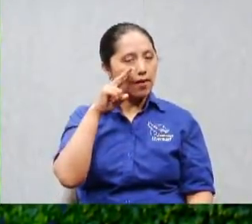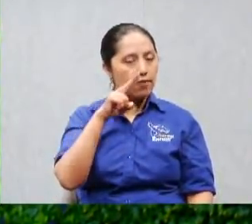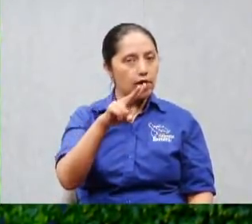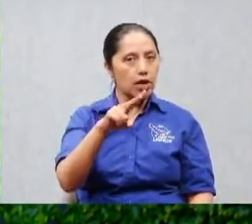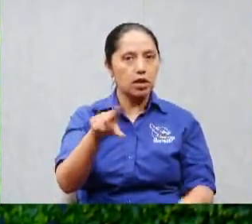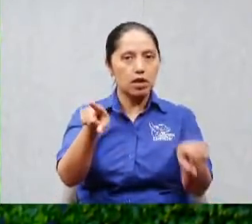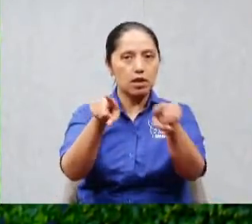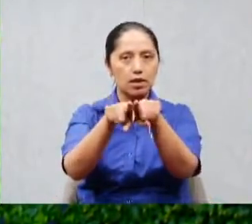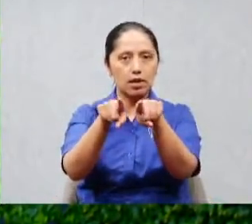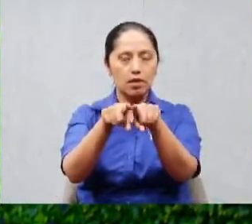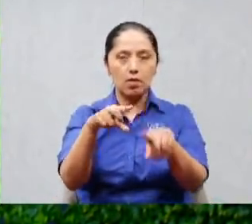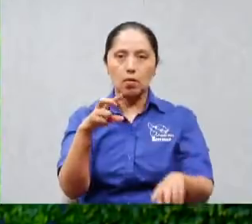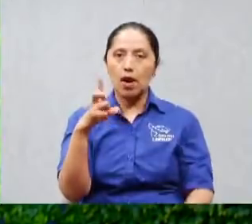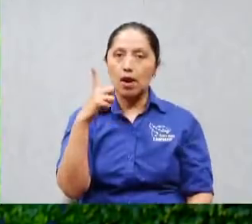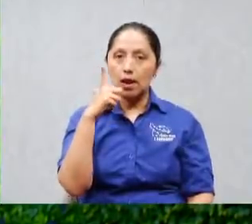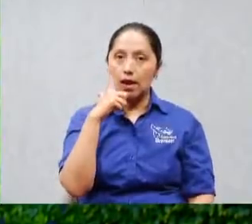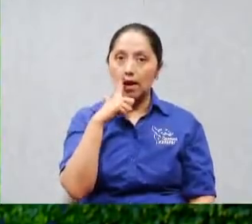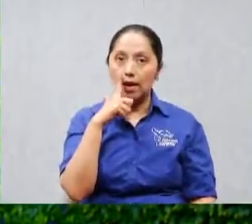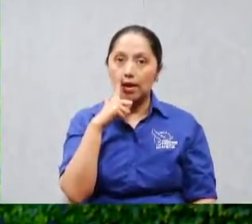era cardíaca la cosa